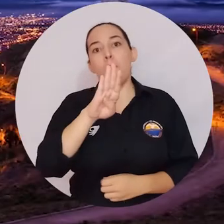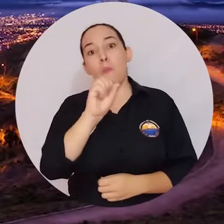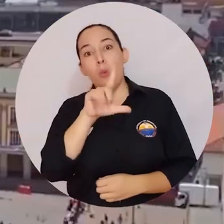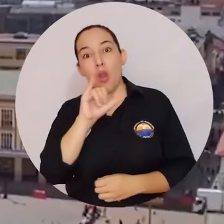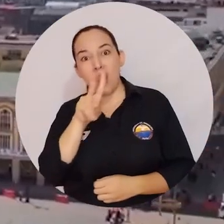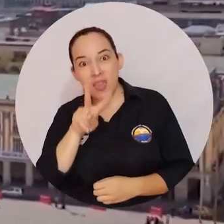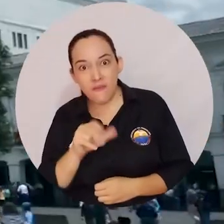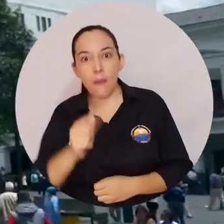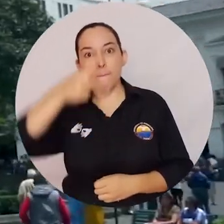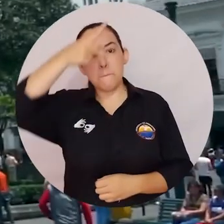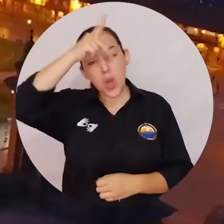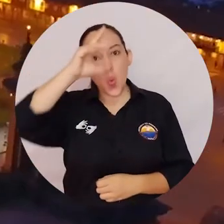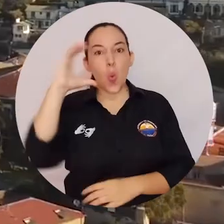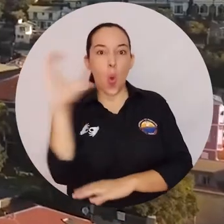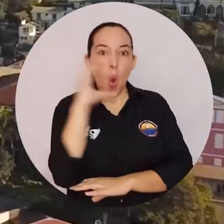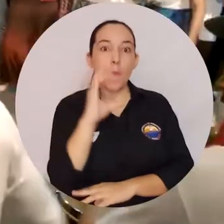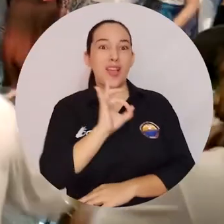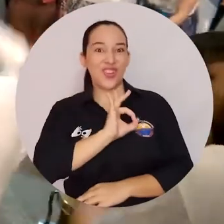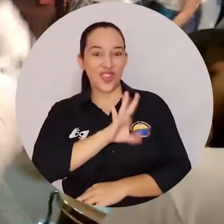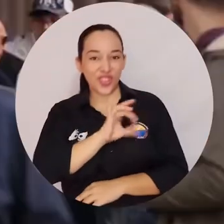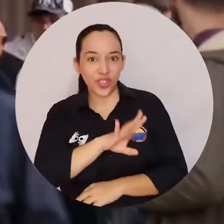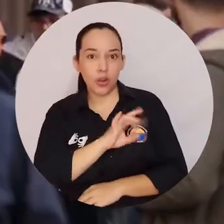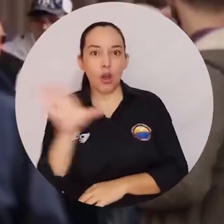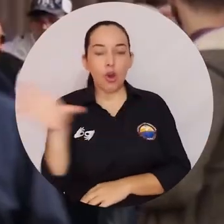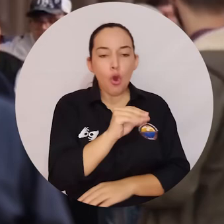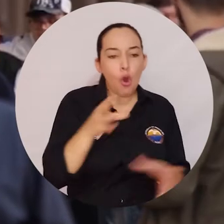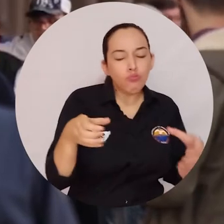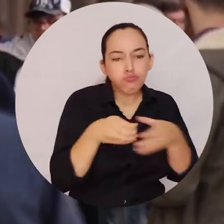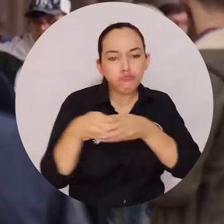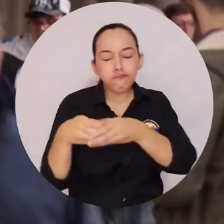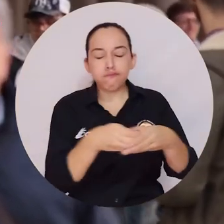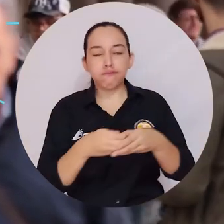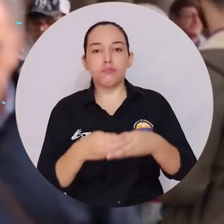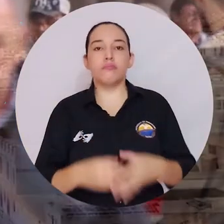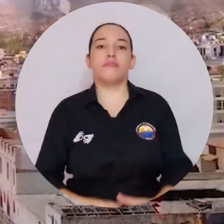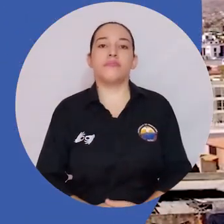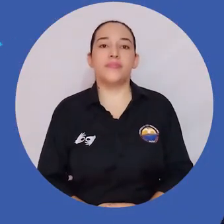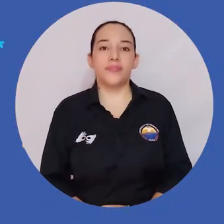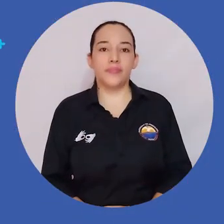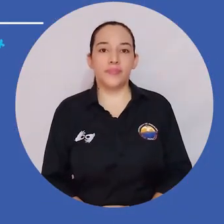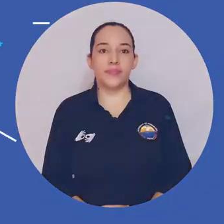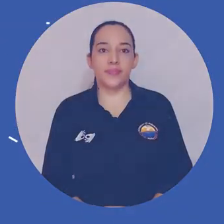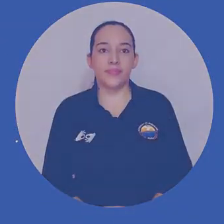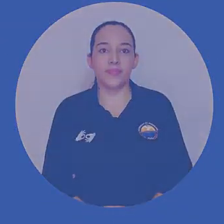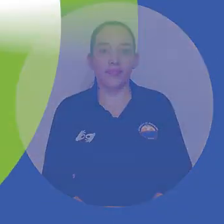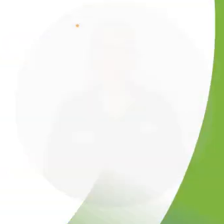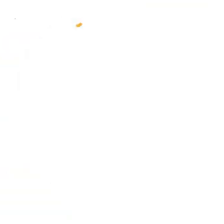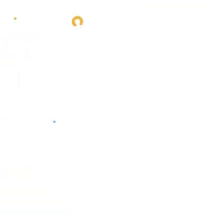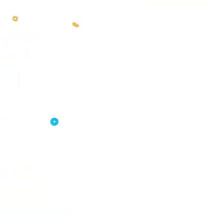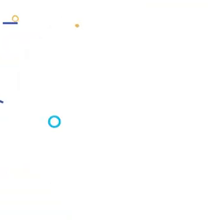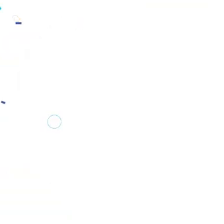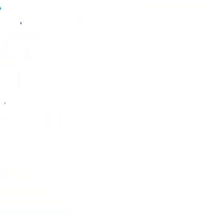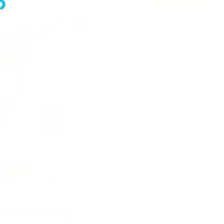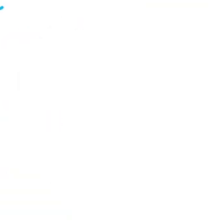Bolivia, Colombia, Ecuador, Perú y Chile para garantizar la participación de los pueblos. Universidad de Matalina, aún